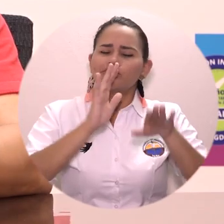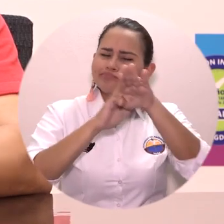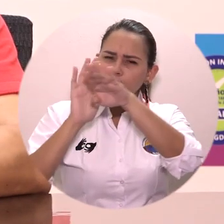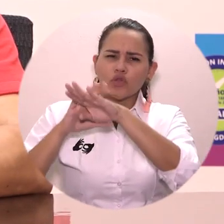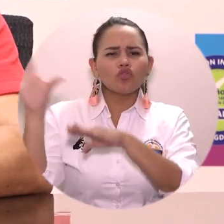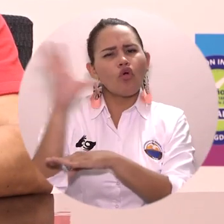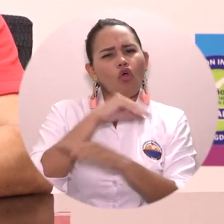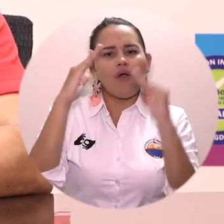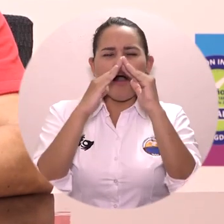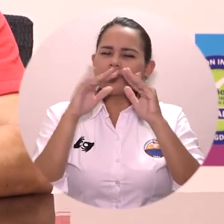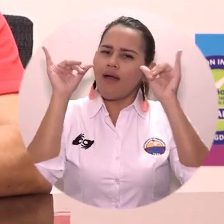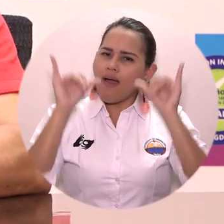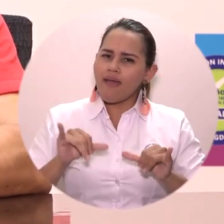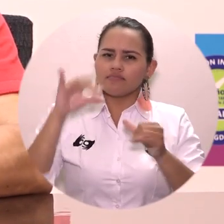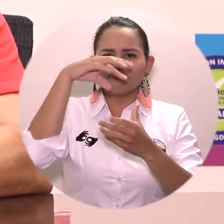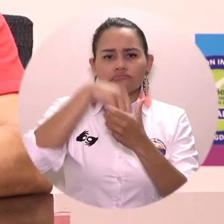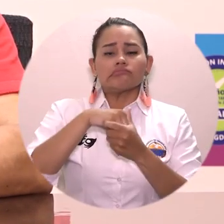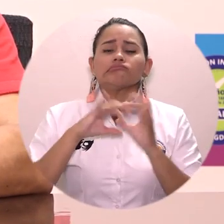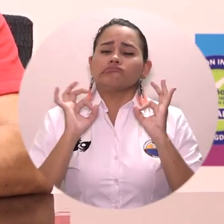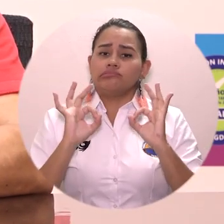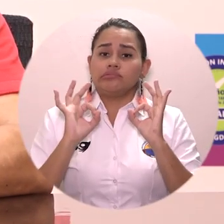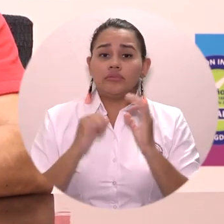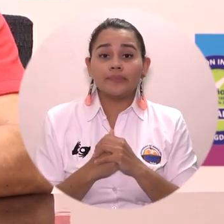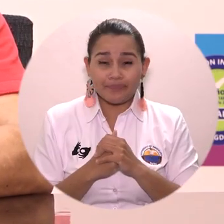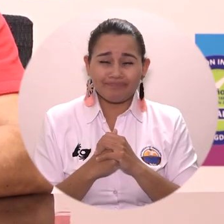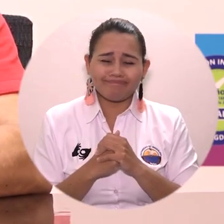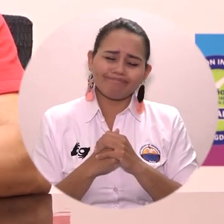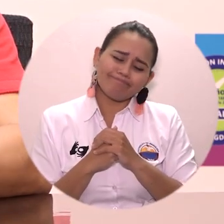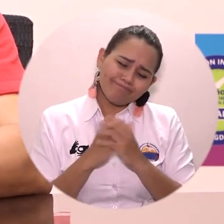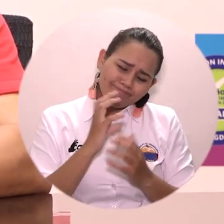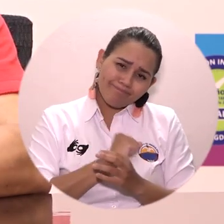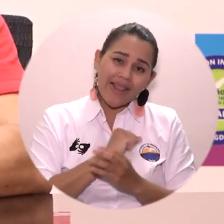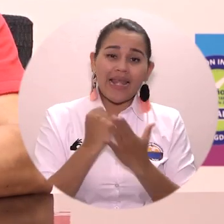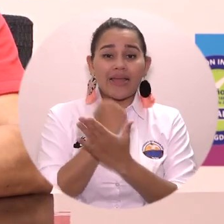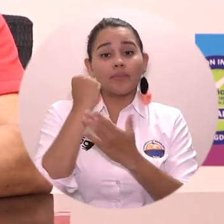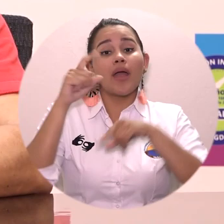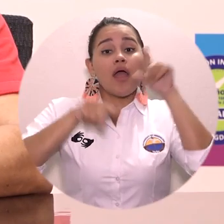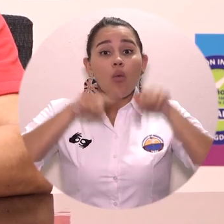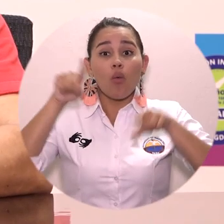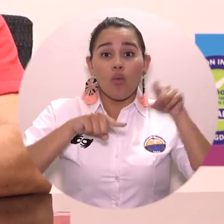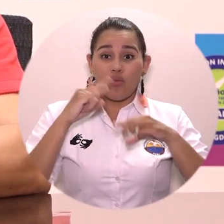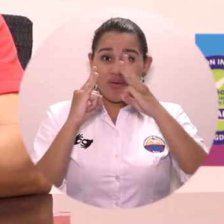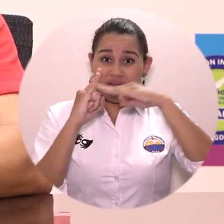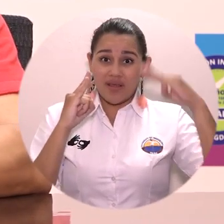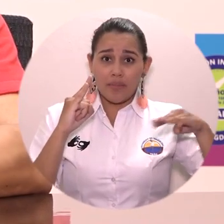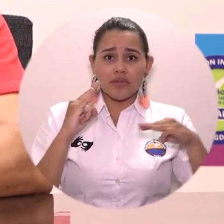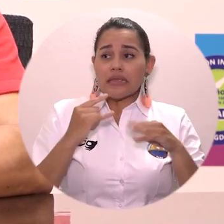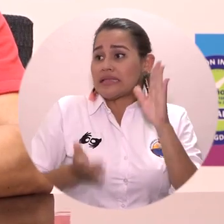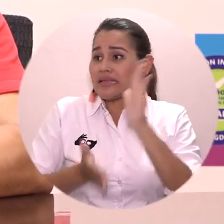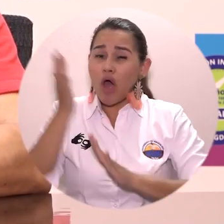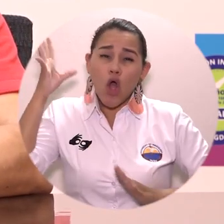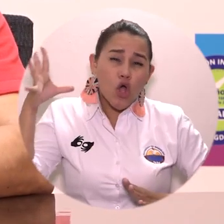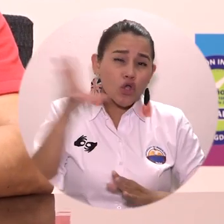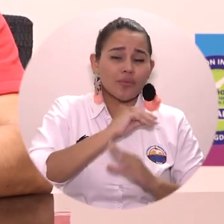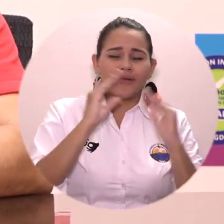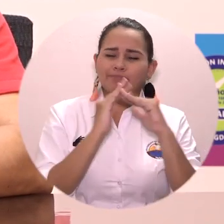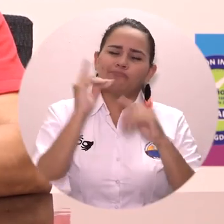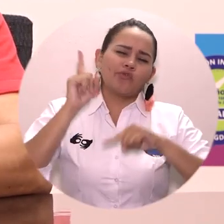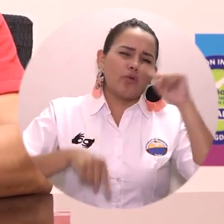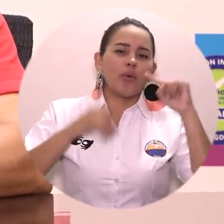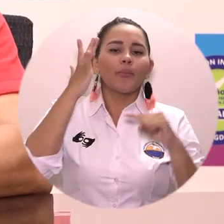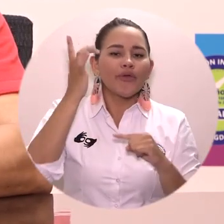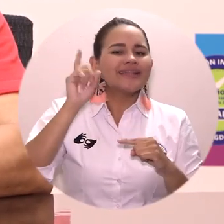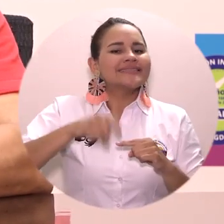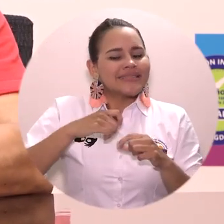al llamado a quedarse en casa. Desafortunadamente en la universidad no podemos todos hacerlo. A algunos nos toca seguir trabajando para